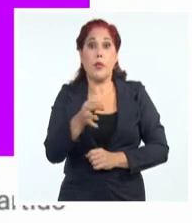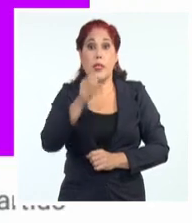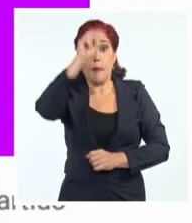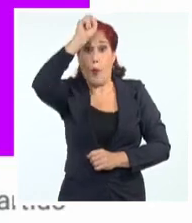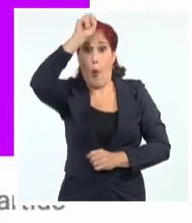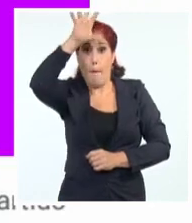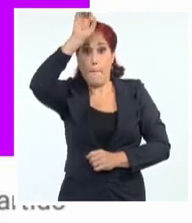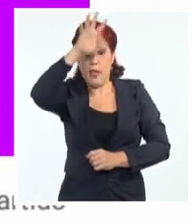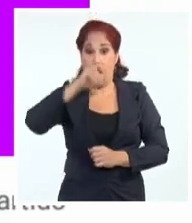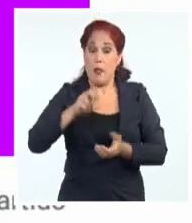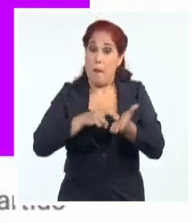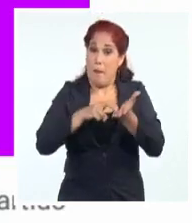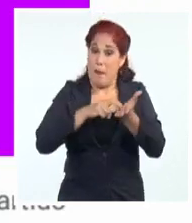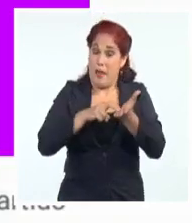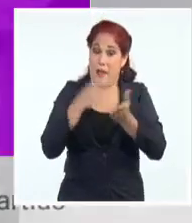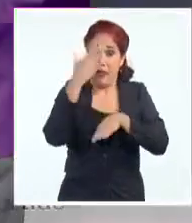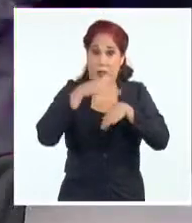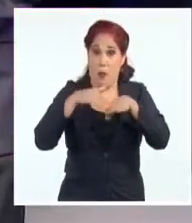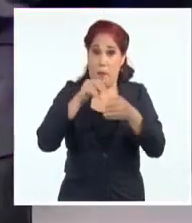está en la calle.